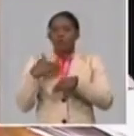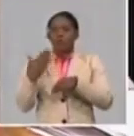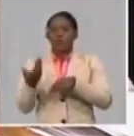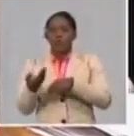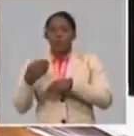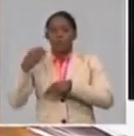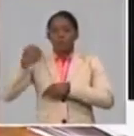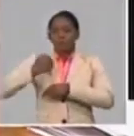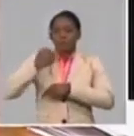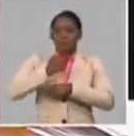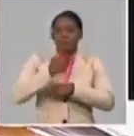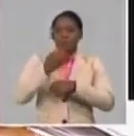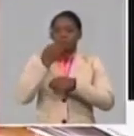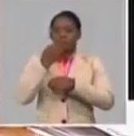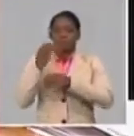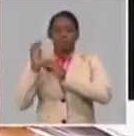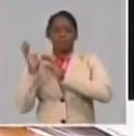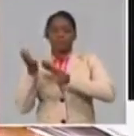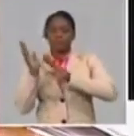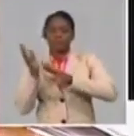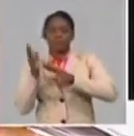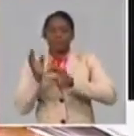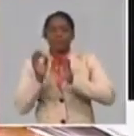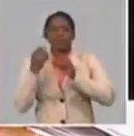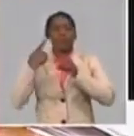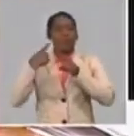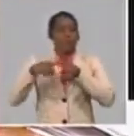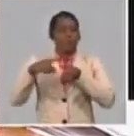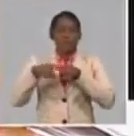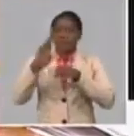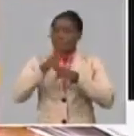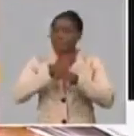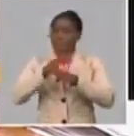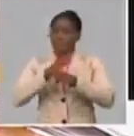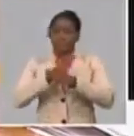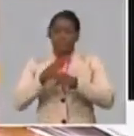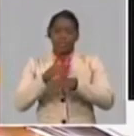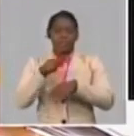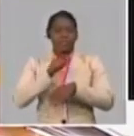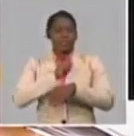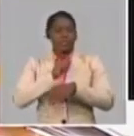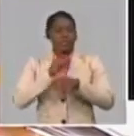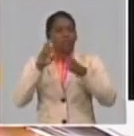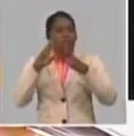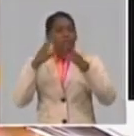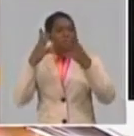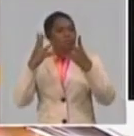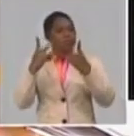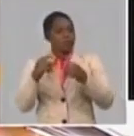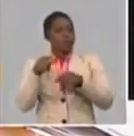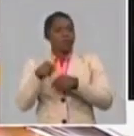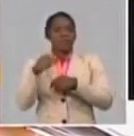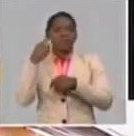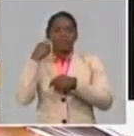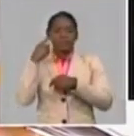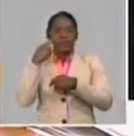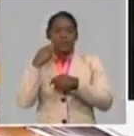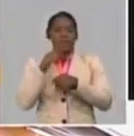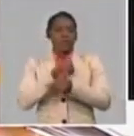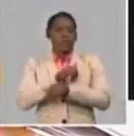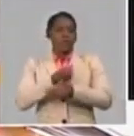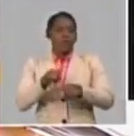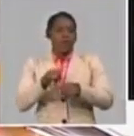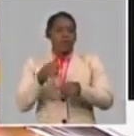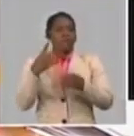economía interna, entre otros. Consciente sobre todo de que sus resultados hoy dictan mucho todavía de esa